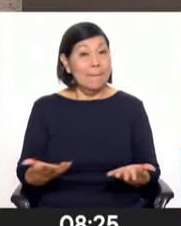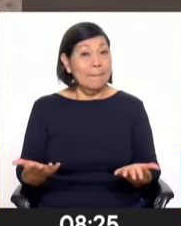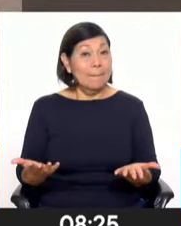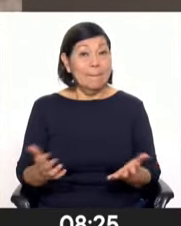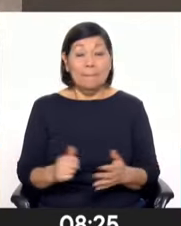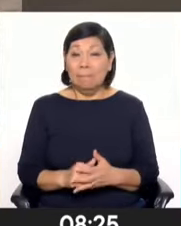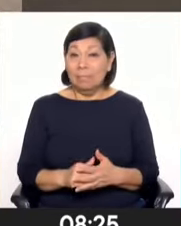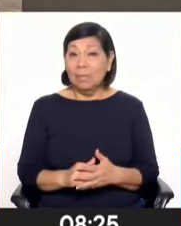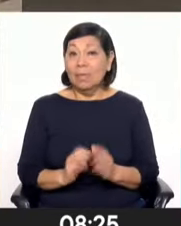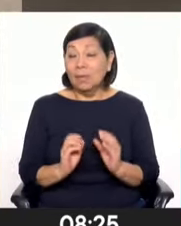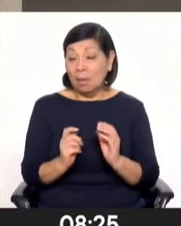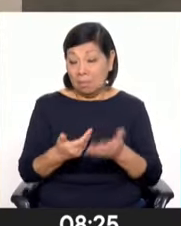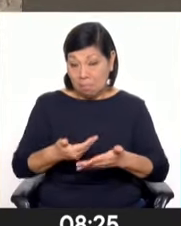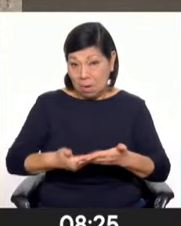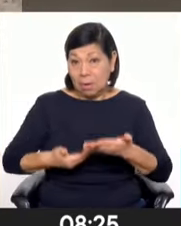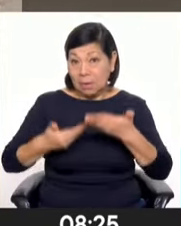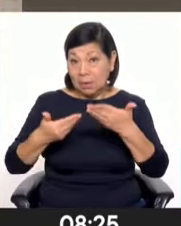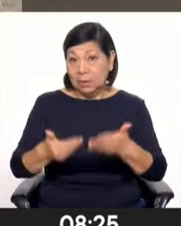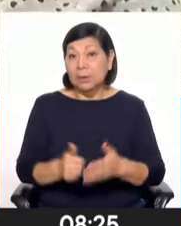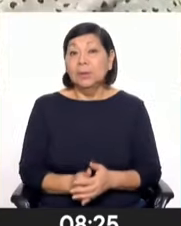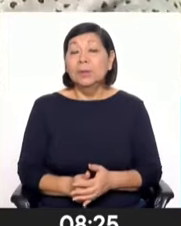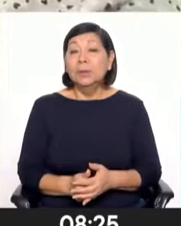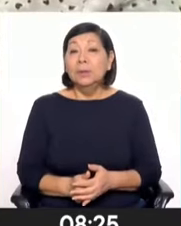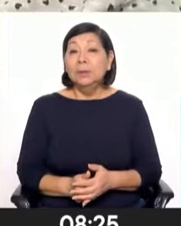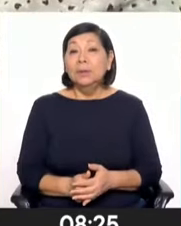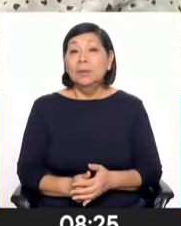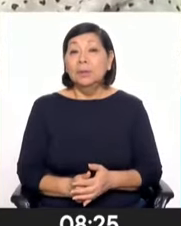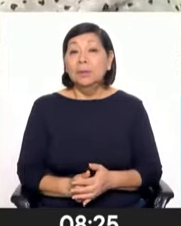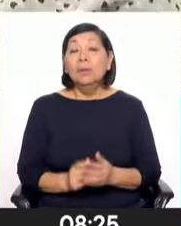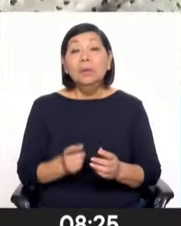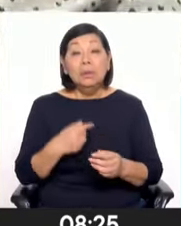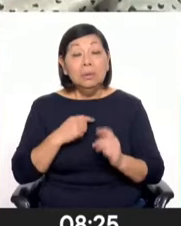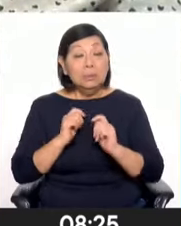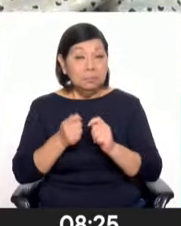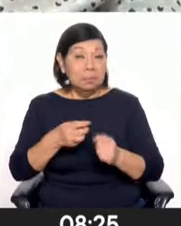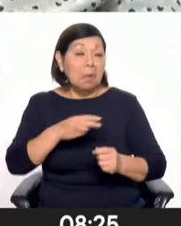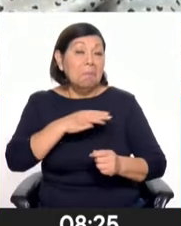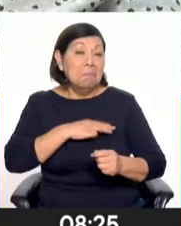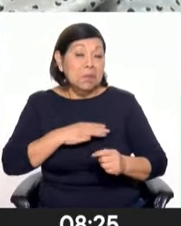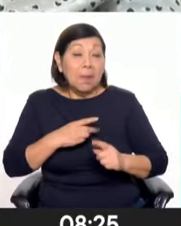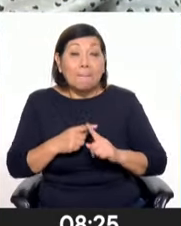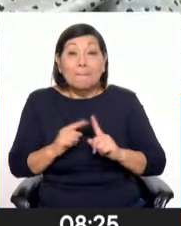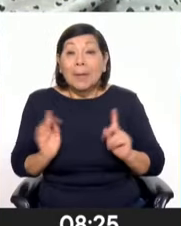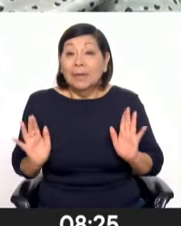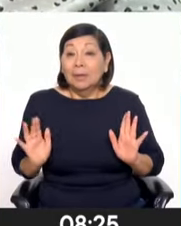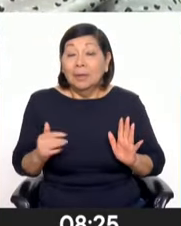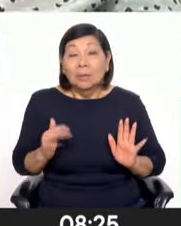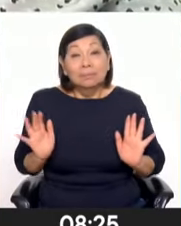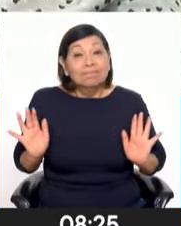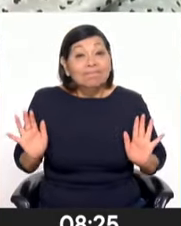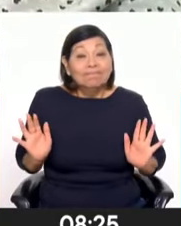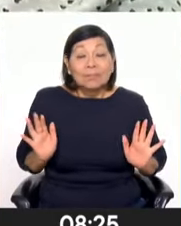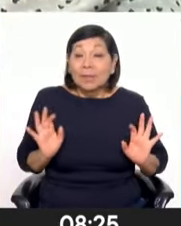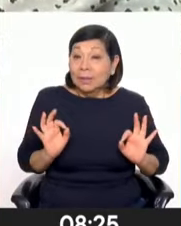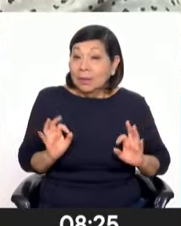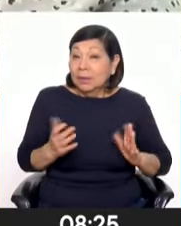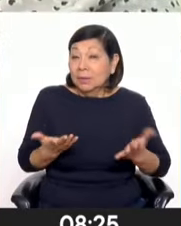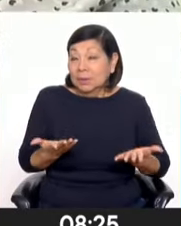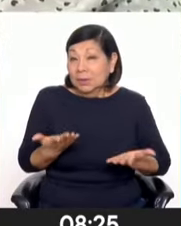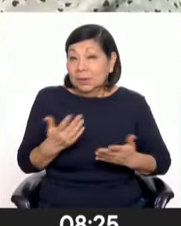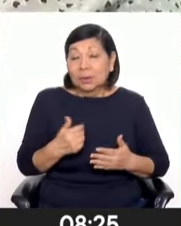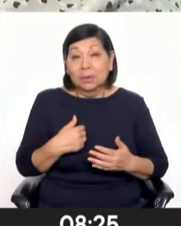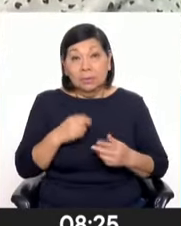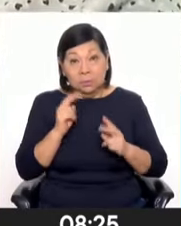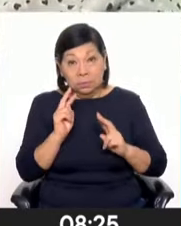Ya he derivado los documentos, como le vuelvo a repetir, a las instancias competentes, pero creo que dar mi voz de